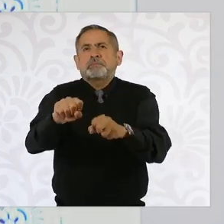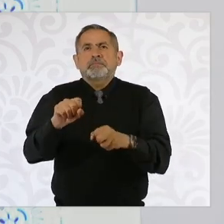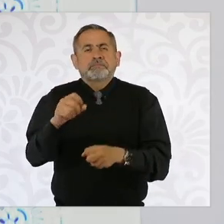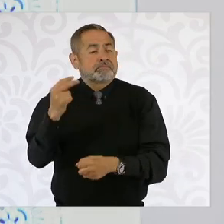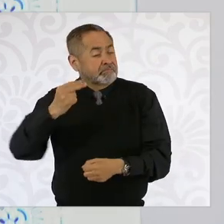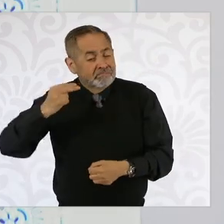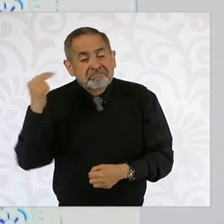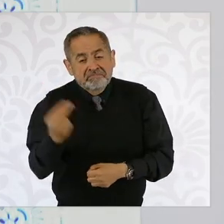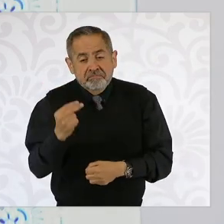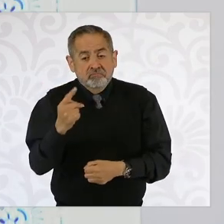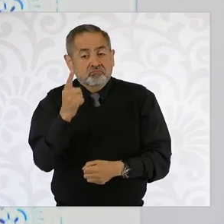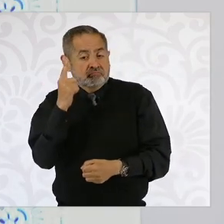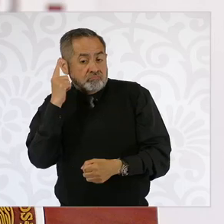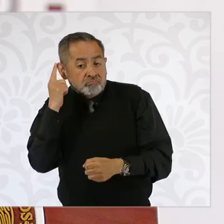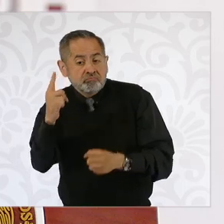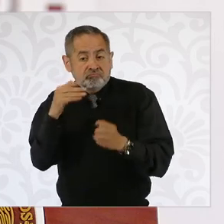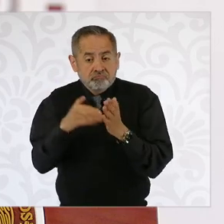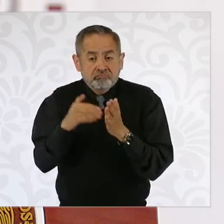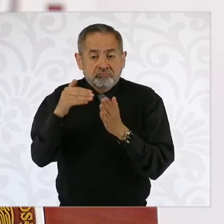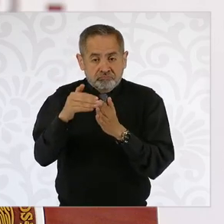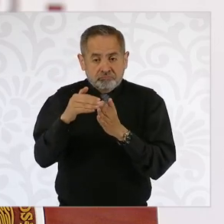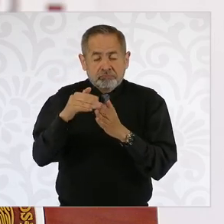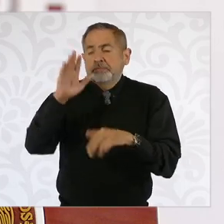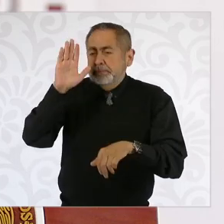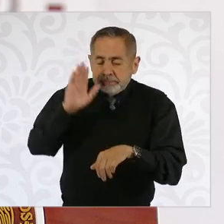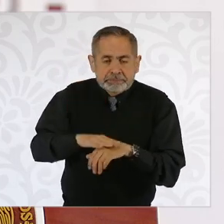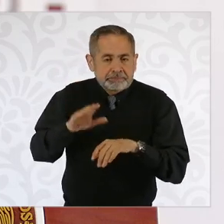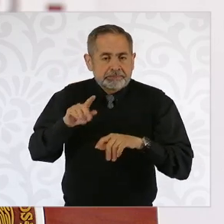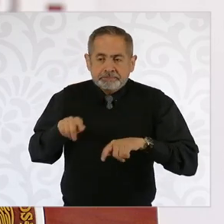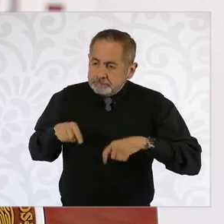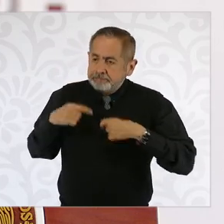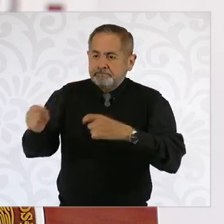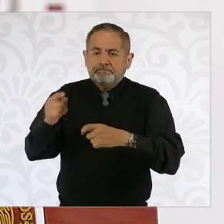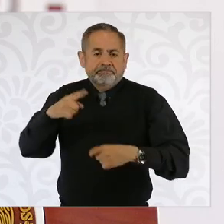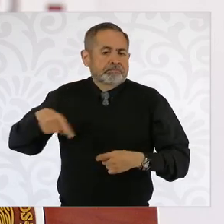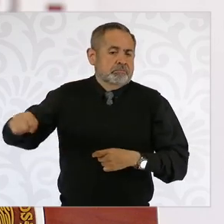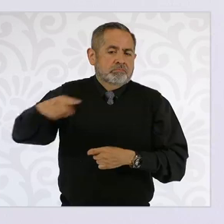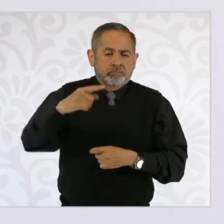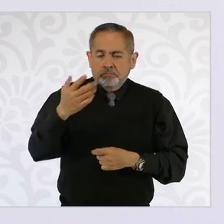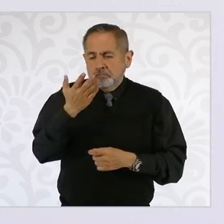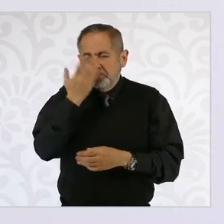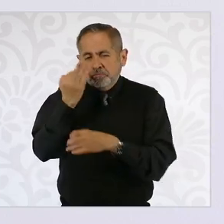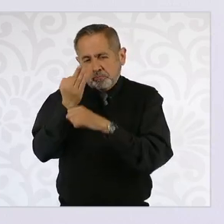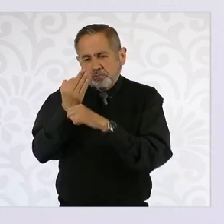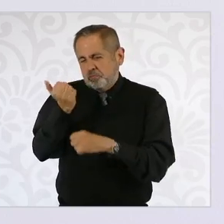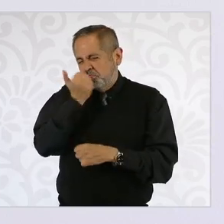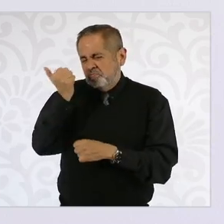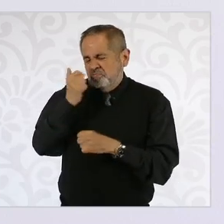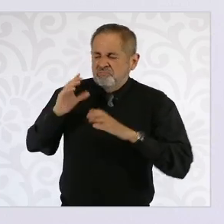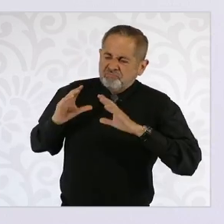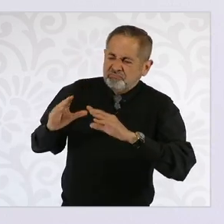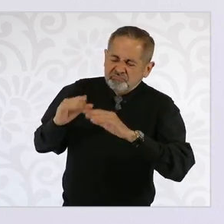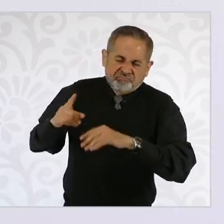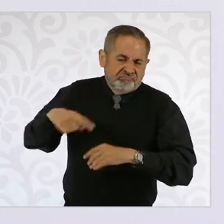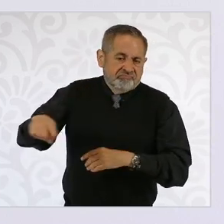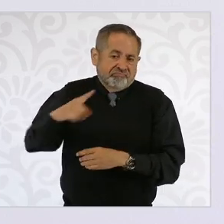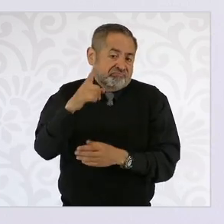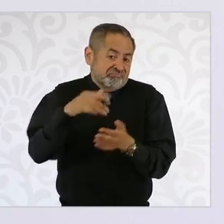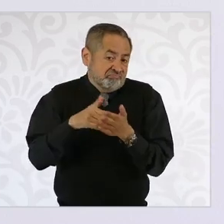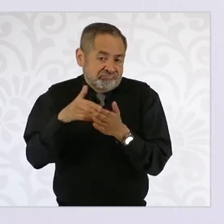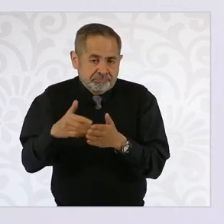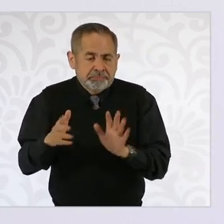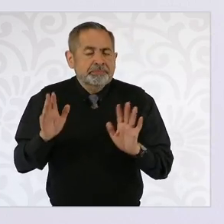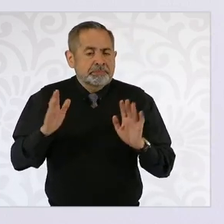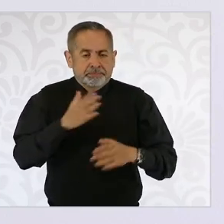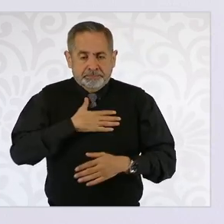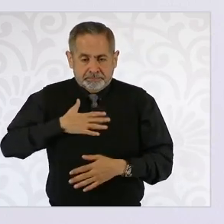de lugares nuevos en la educación superior. Poco más de un millón. Entonces, nosotros vamos a